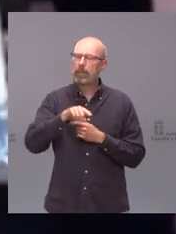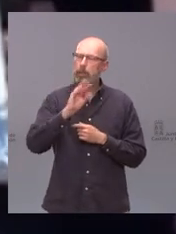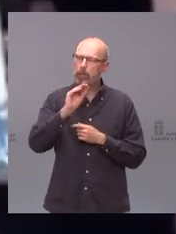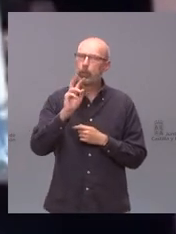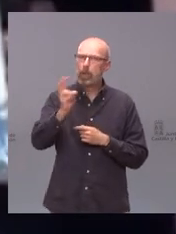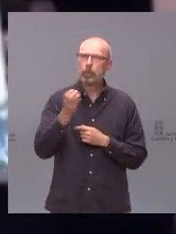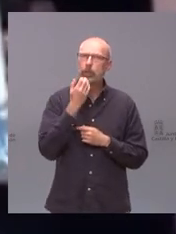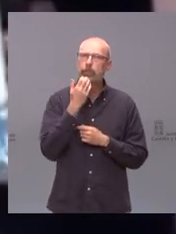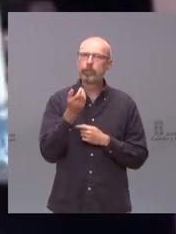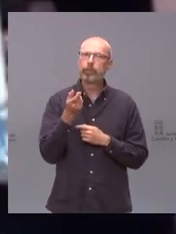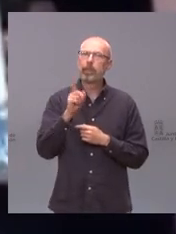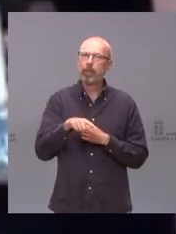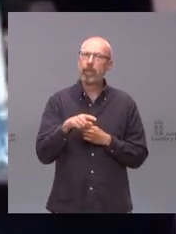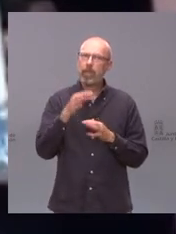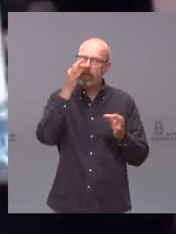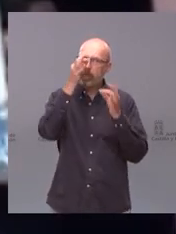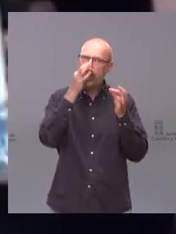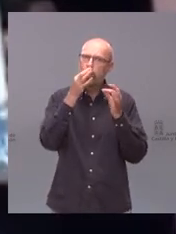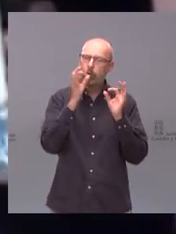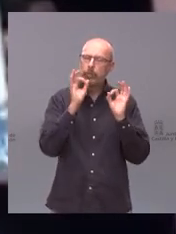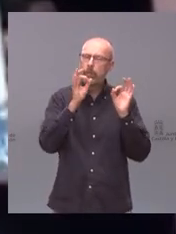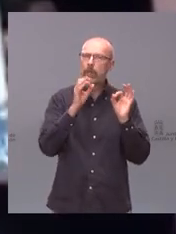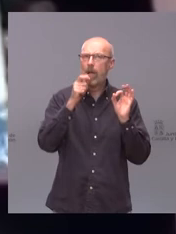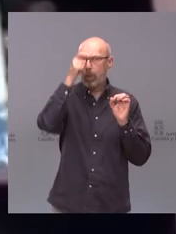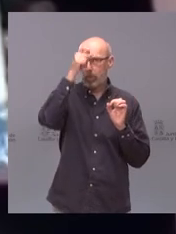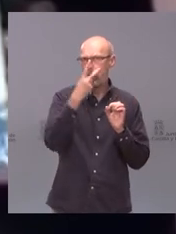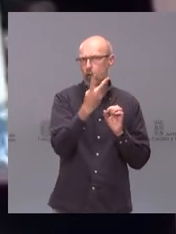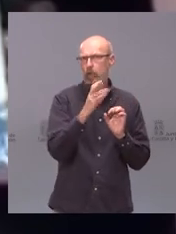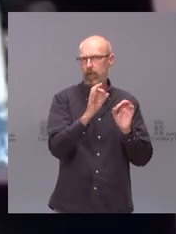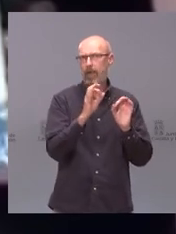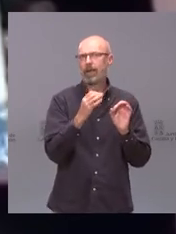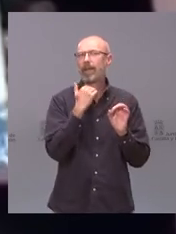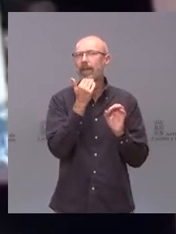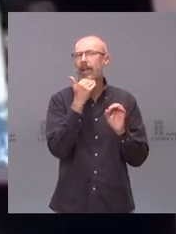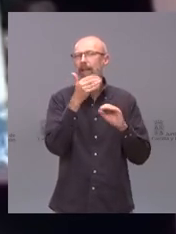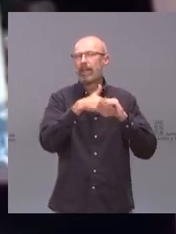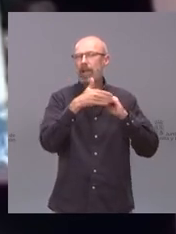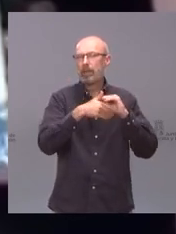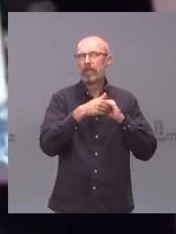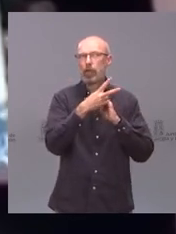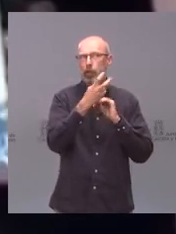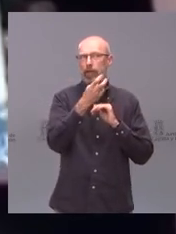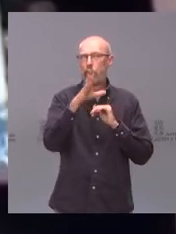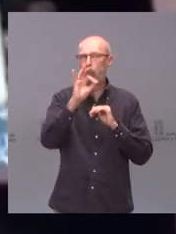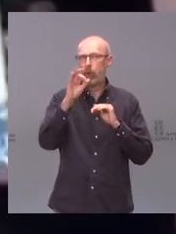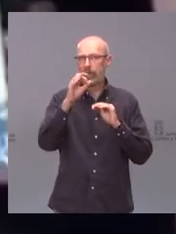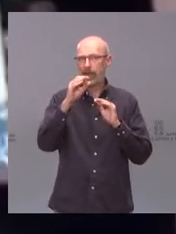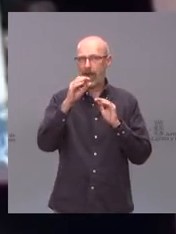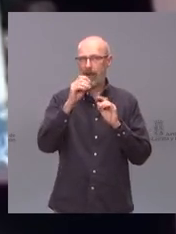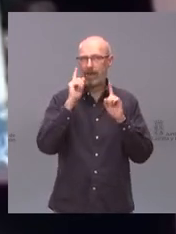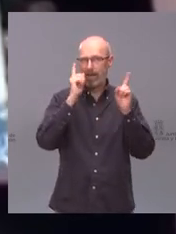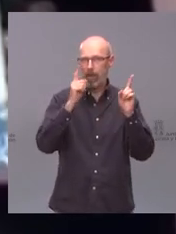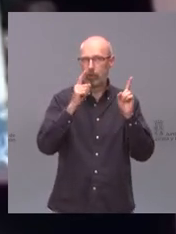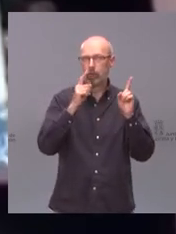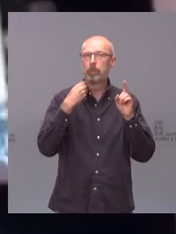incidencia de dos localidades importantes de la provincia de León que creemos que se han quedado al borde del límite de los 150 casos por 100.000 habitantes que